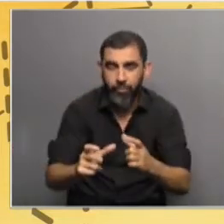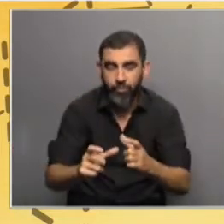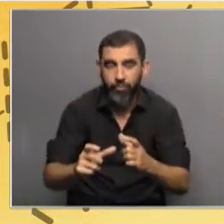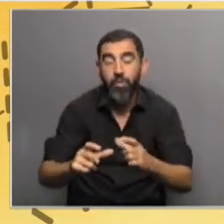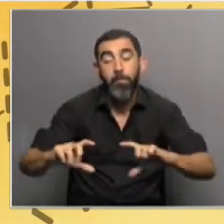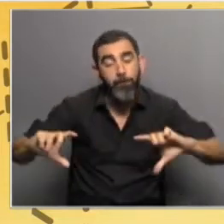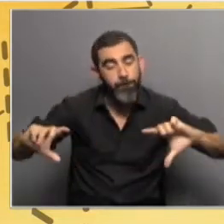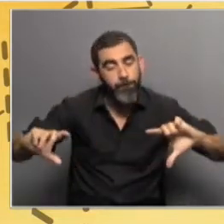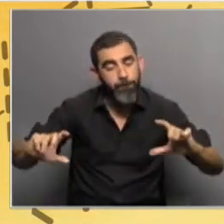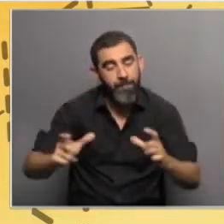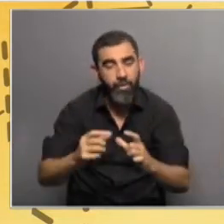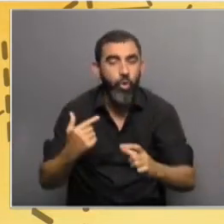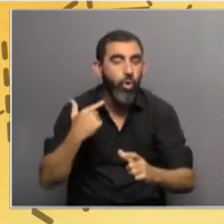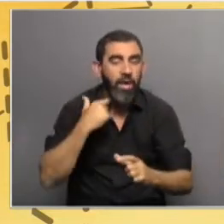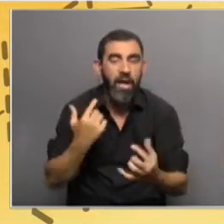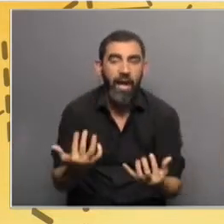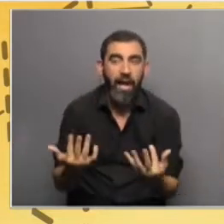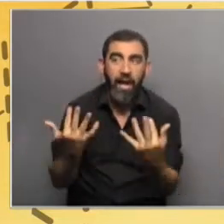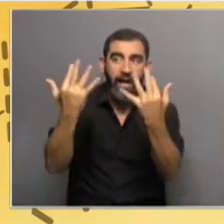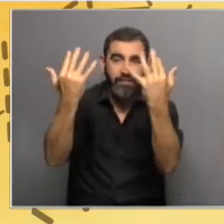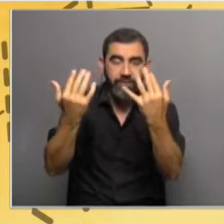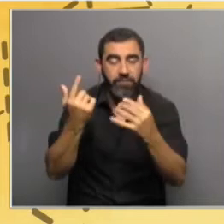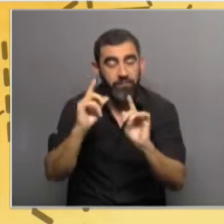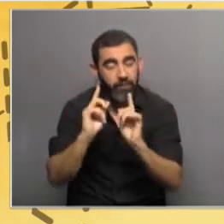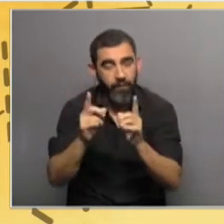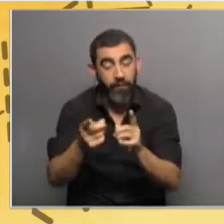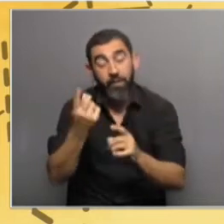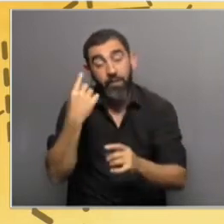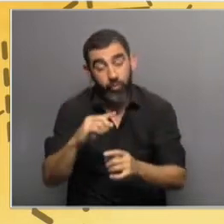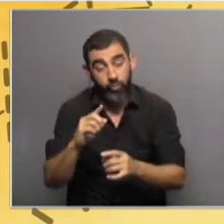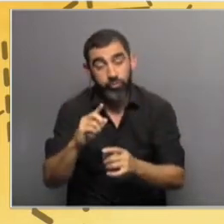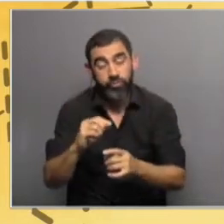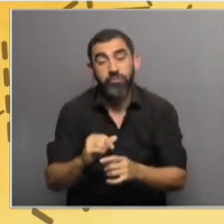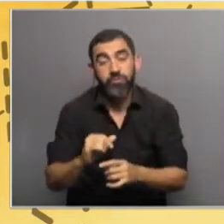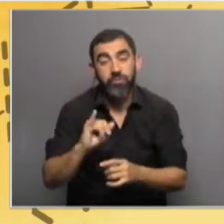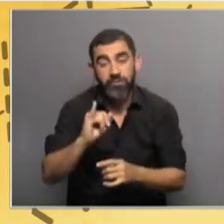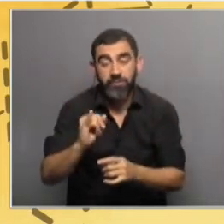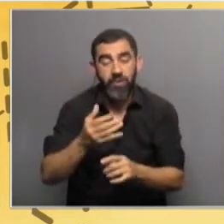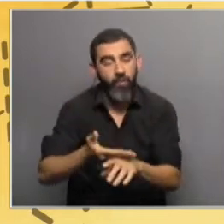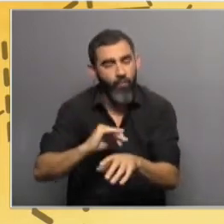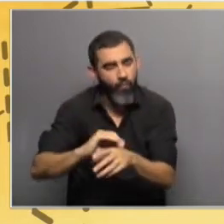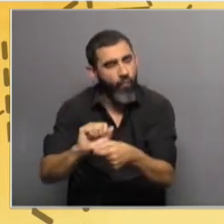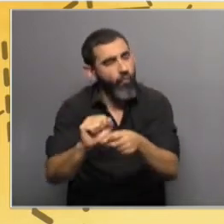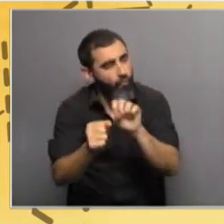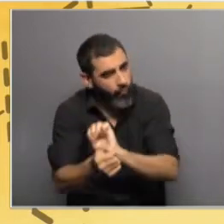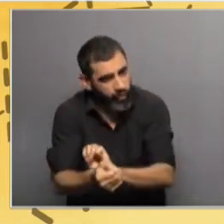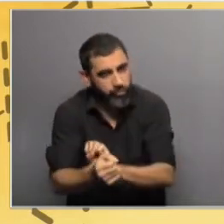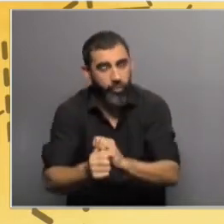reducir las emisiones que se emiten. Entonces, en la medida que se aumente el esfuerzo en